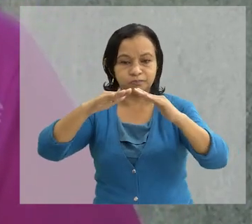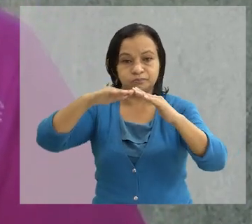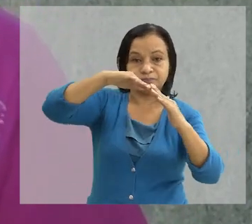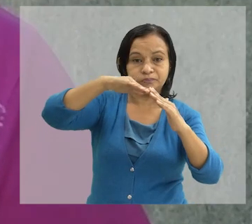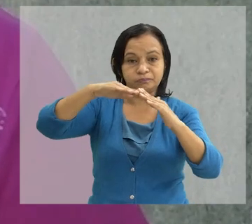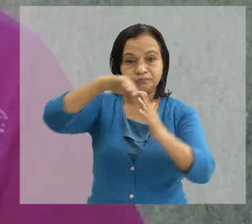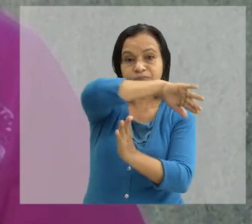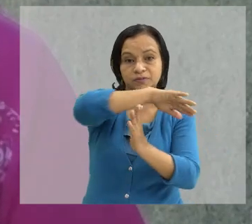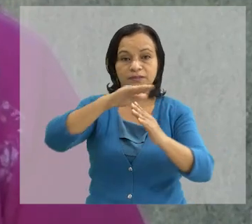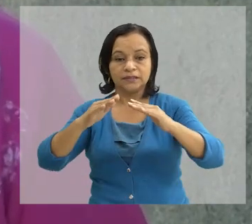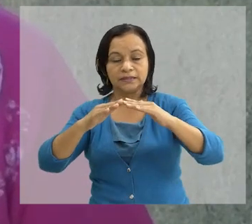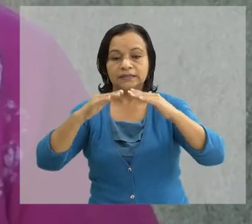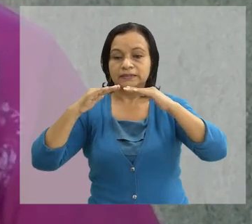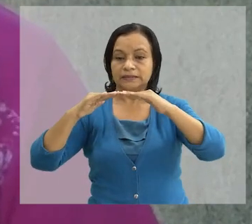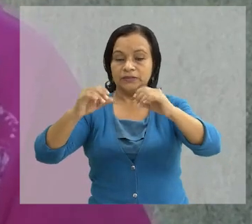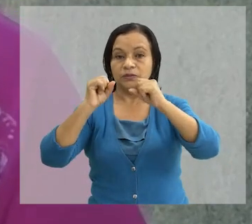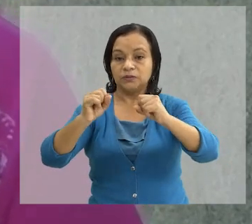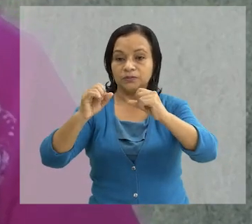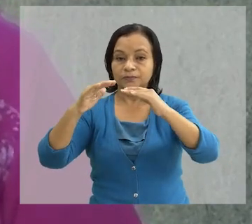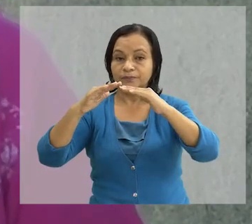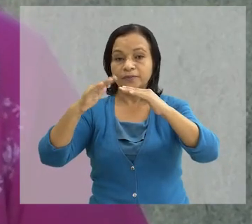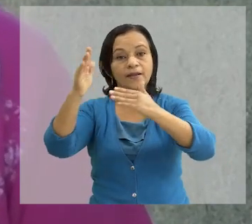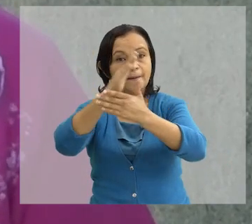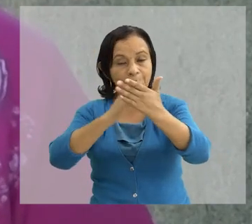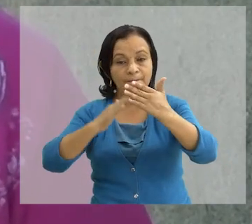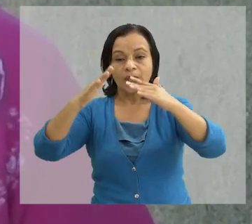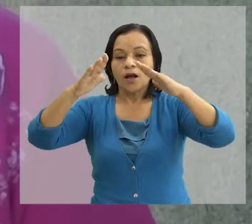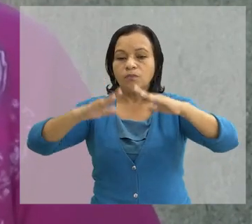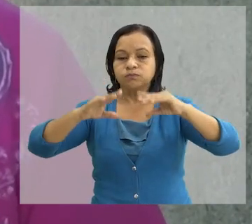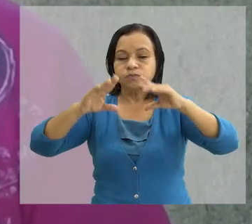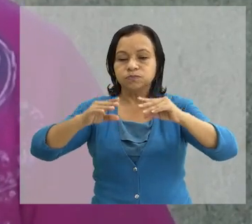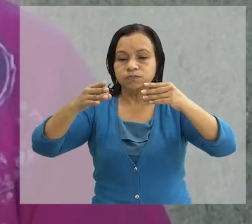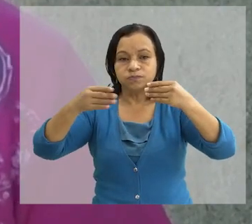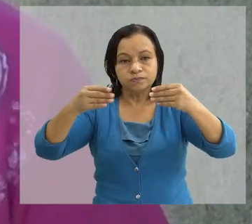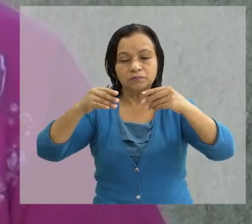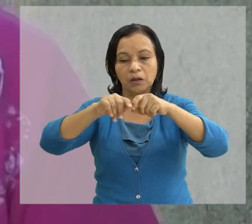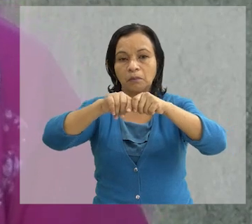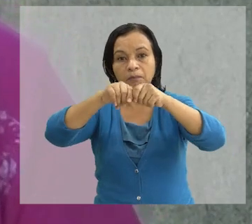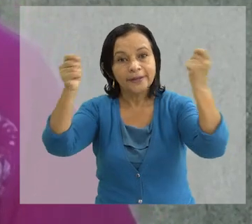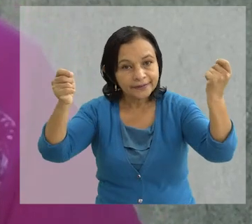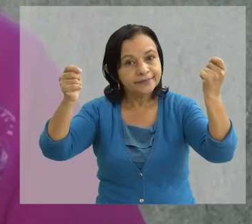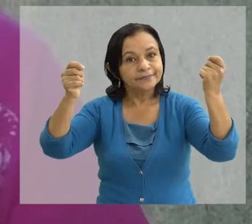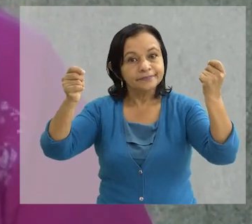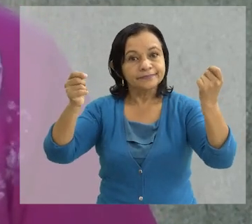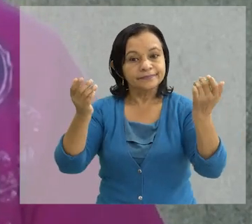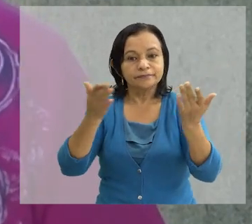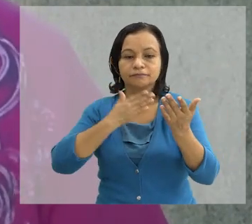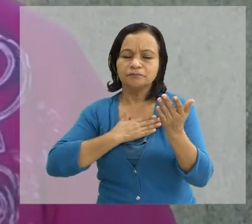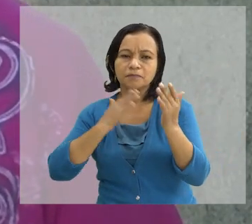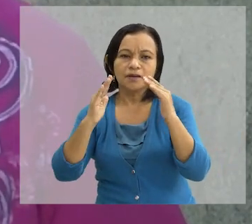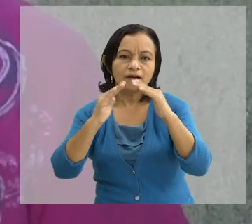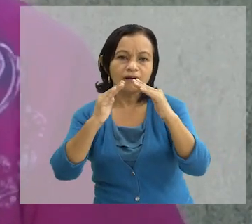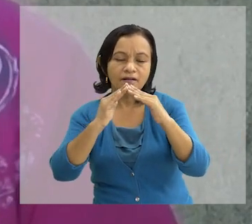Donde hay nicalide, a veces, a veces hay plástico y lo rompe también. En mi